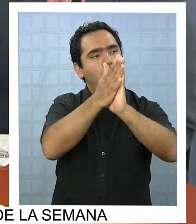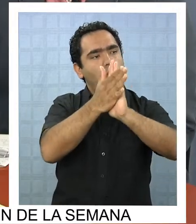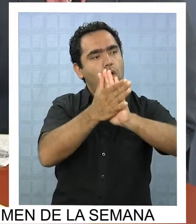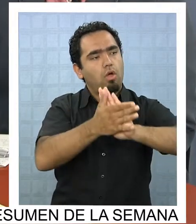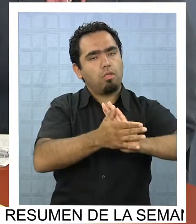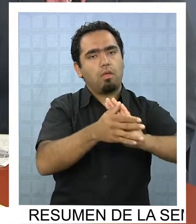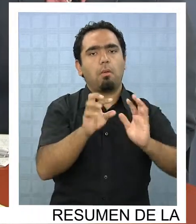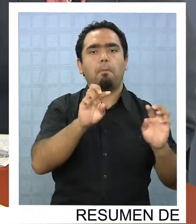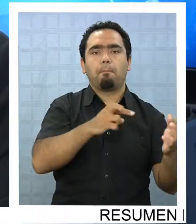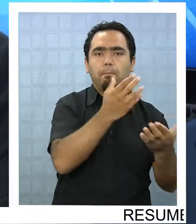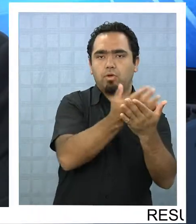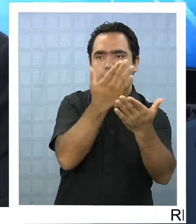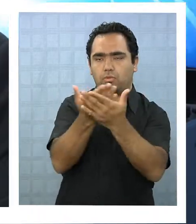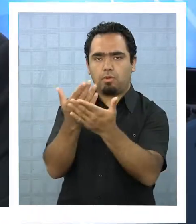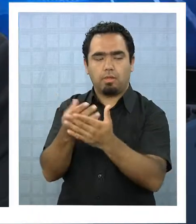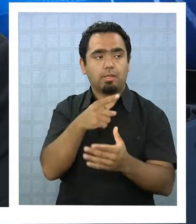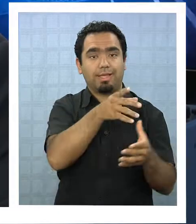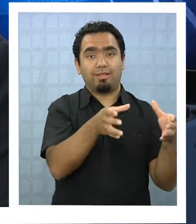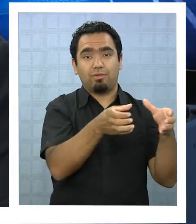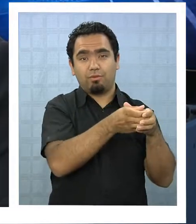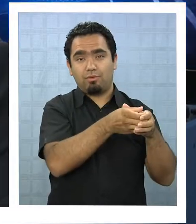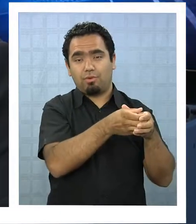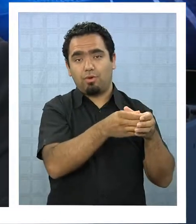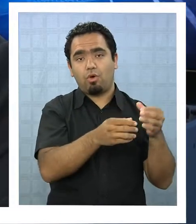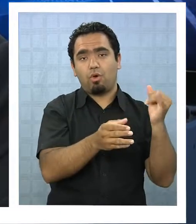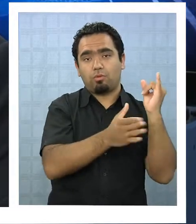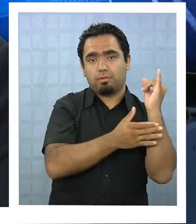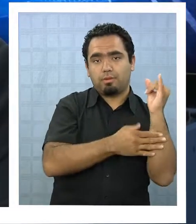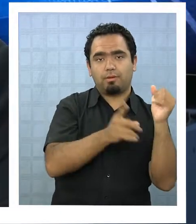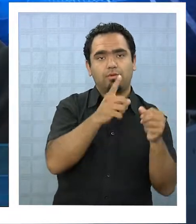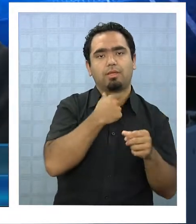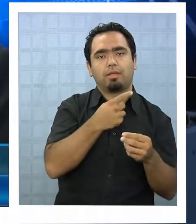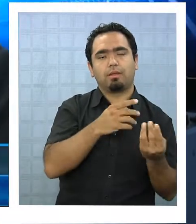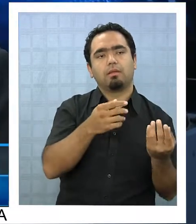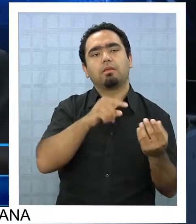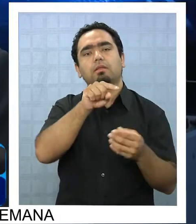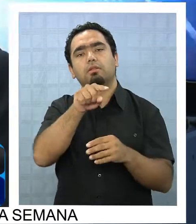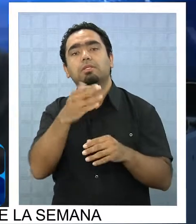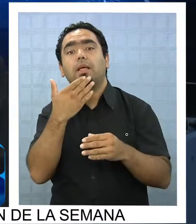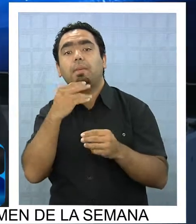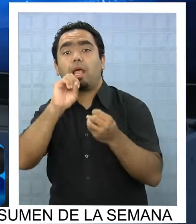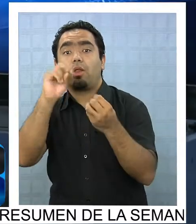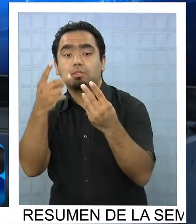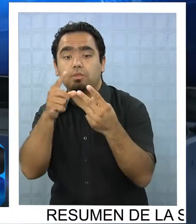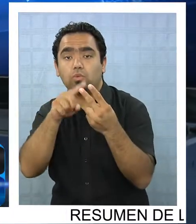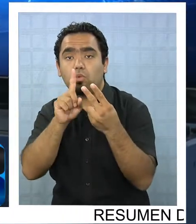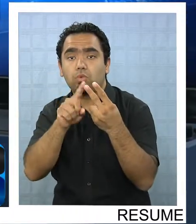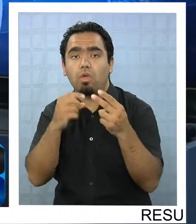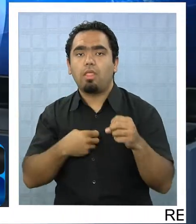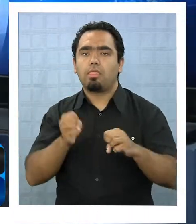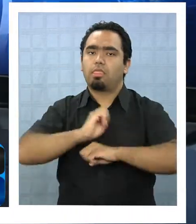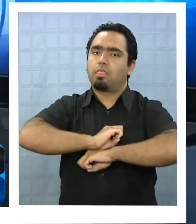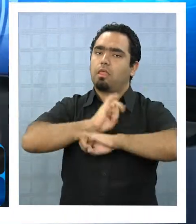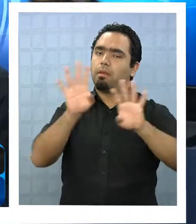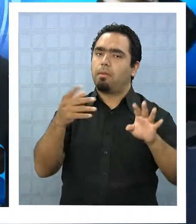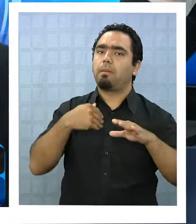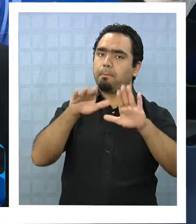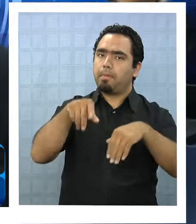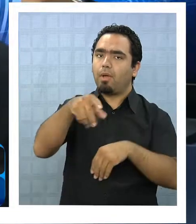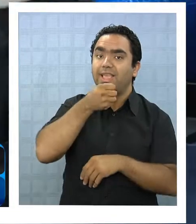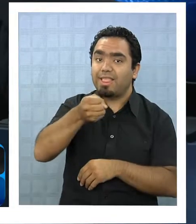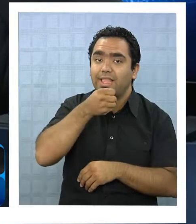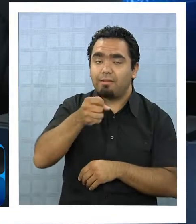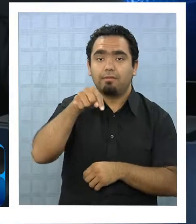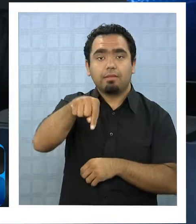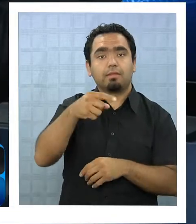concertación no quiso el 2009, 2012 y 2013 dos hacerlo transparentemente que es lo que estoy haciendo en esta entrevista si tú me preguntas te voy a contestar así